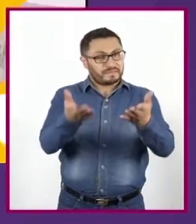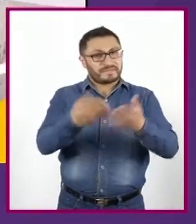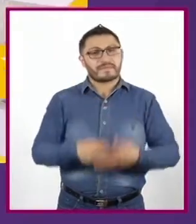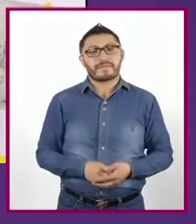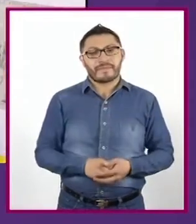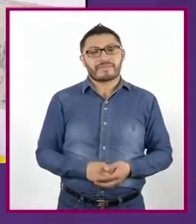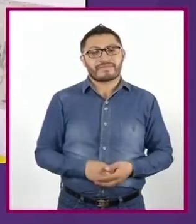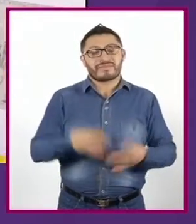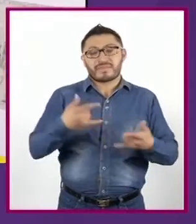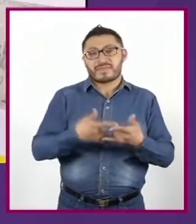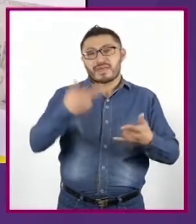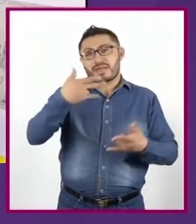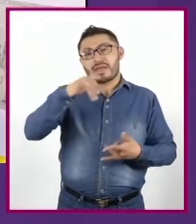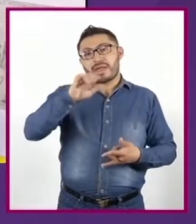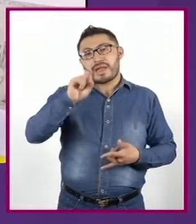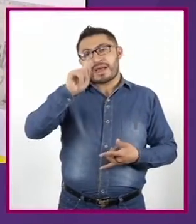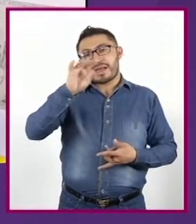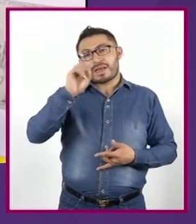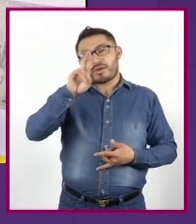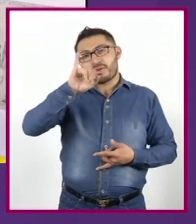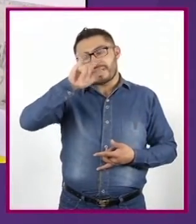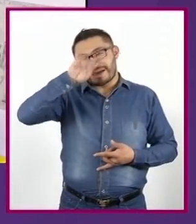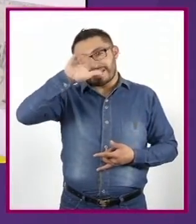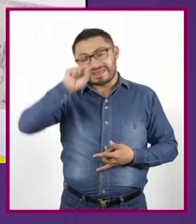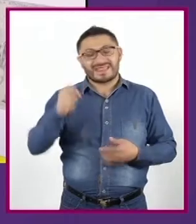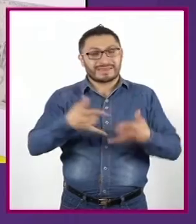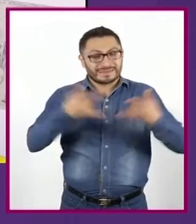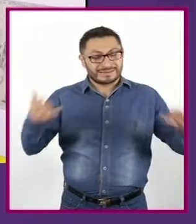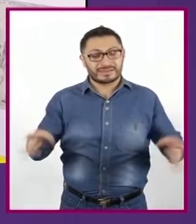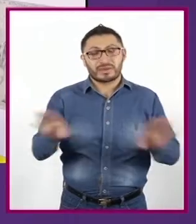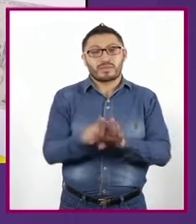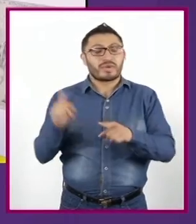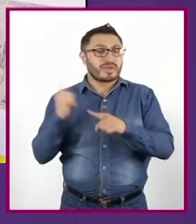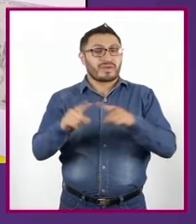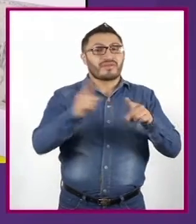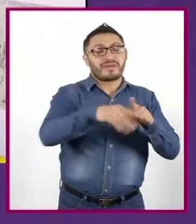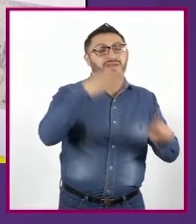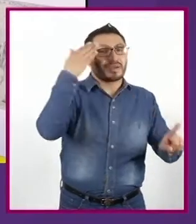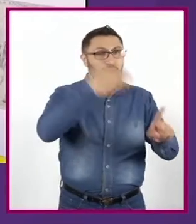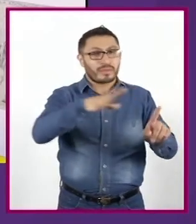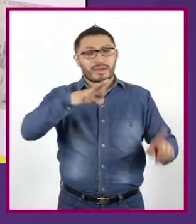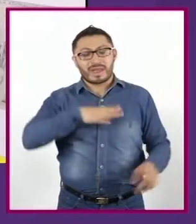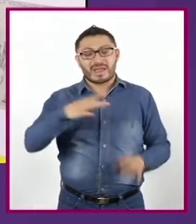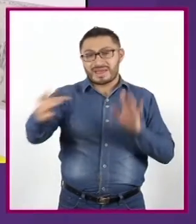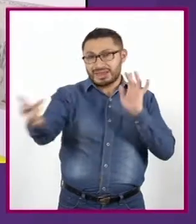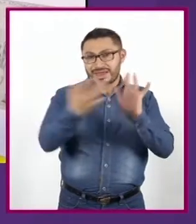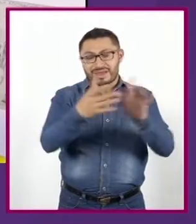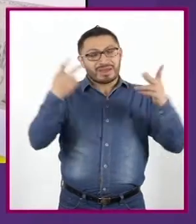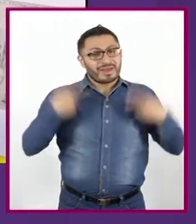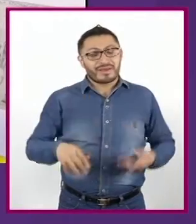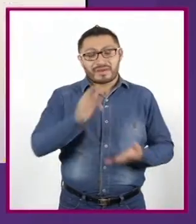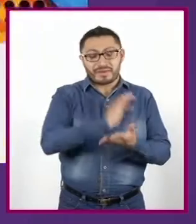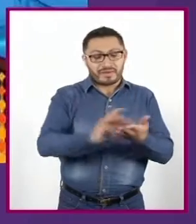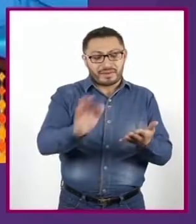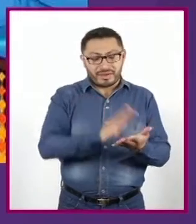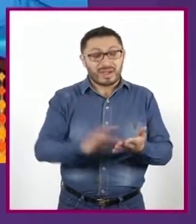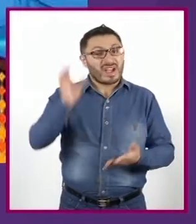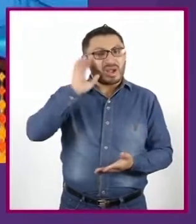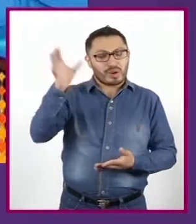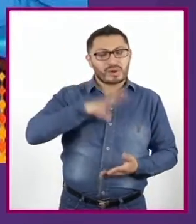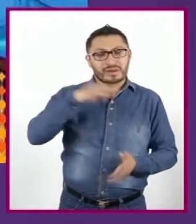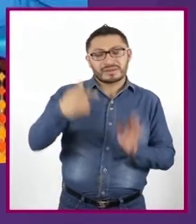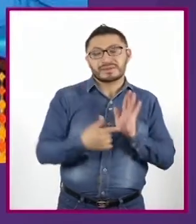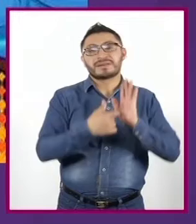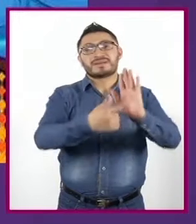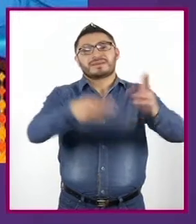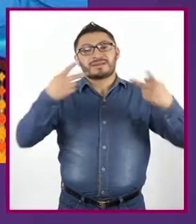Las historietas pueden tener diferentes usos Y tener una conexión con los lectores Siempre que Presenten